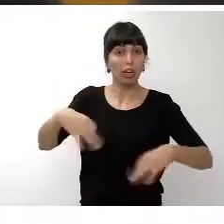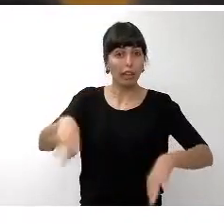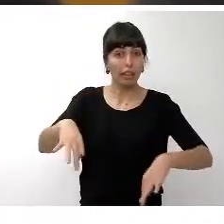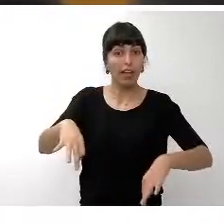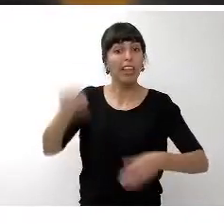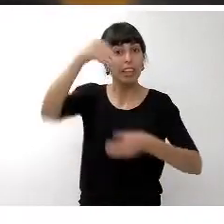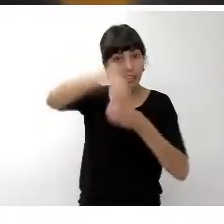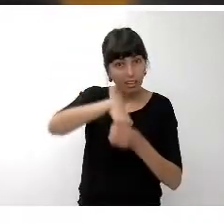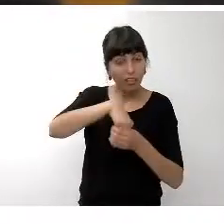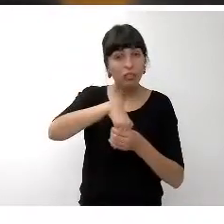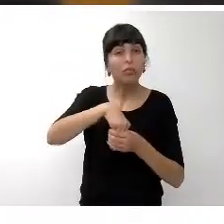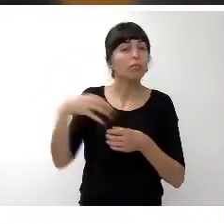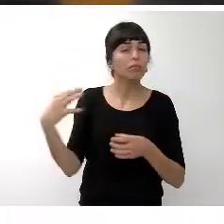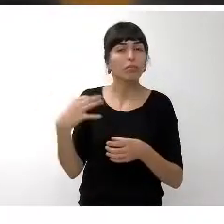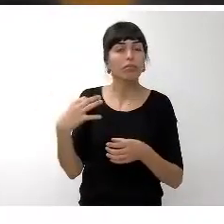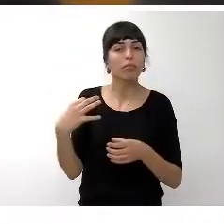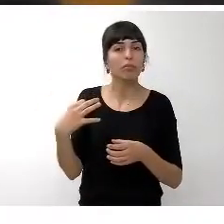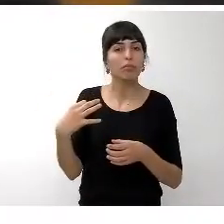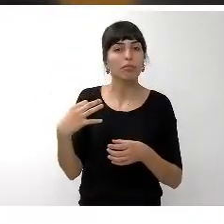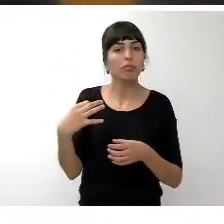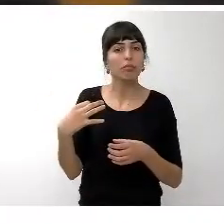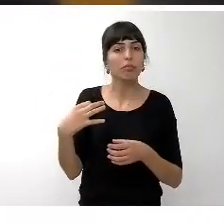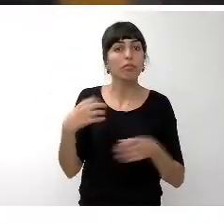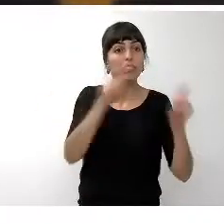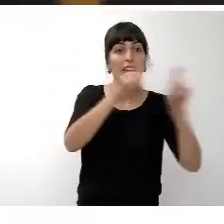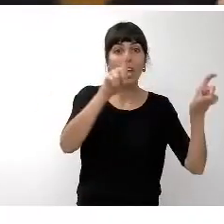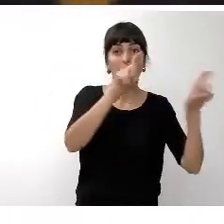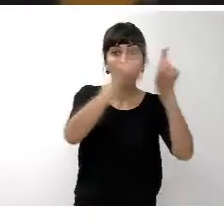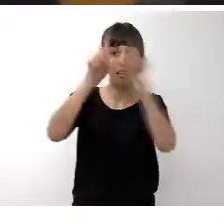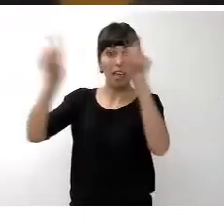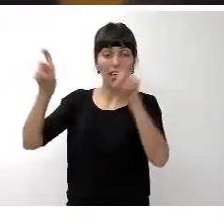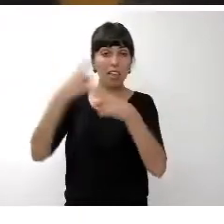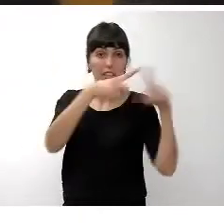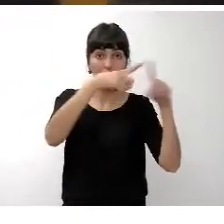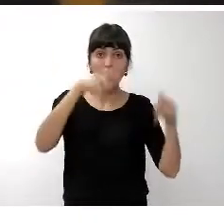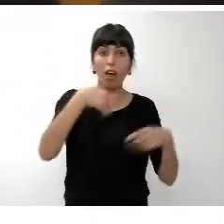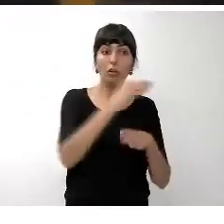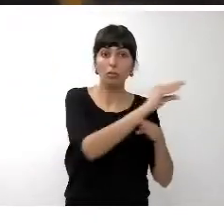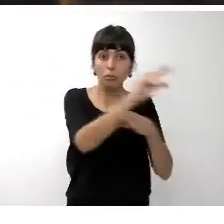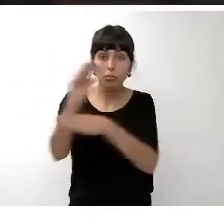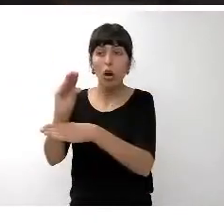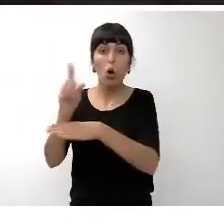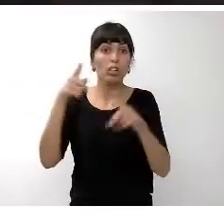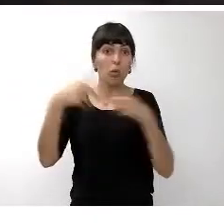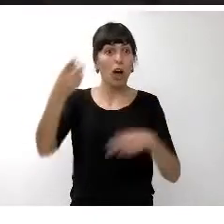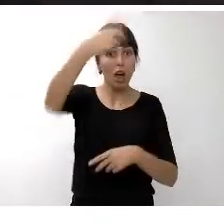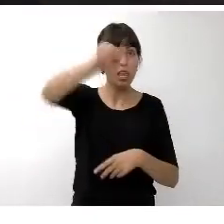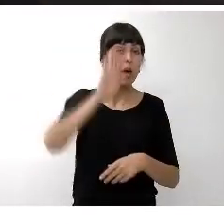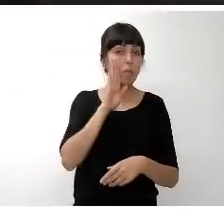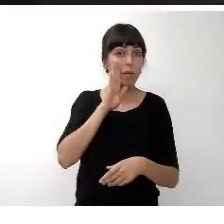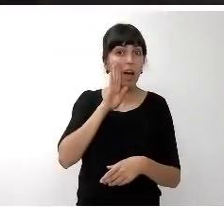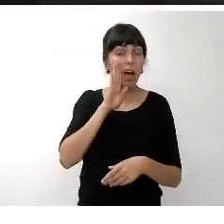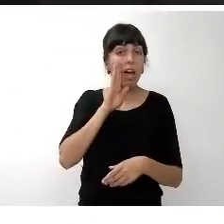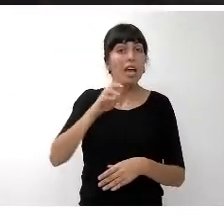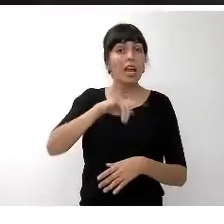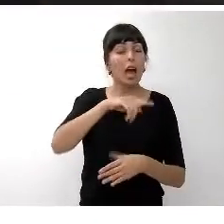incluye aportaciones a las distintas entidades para que a su vez también satisfaga la devolución del 49% de